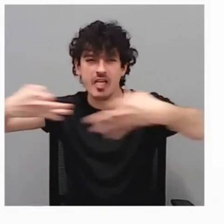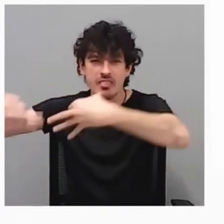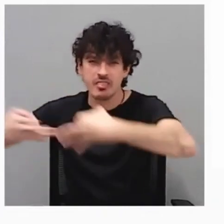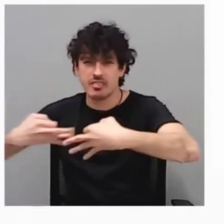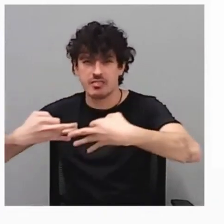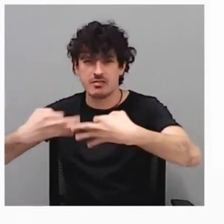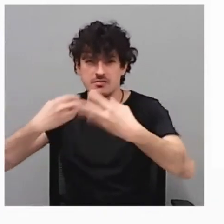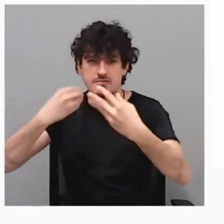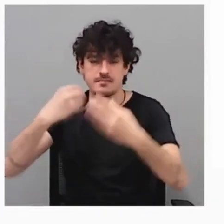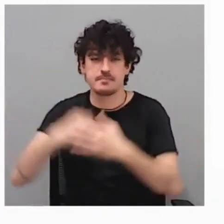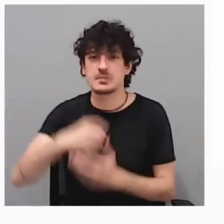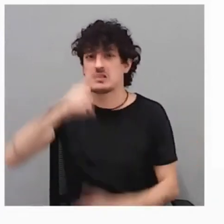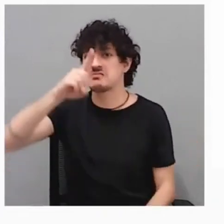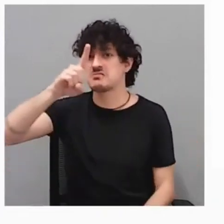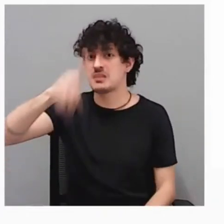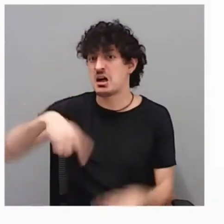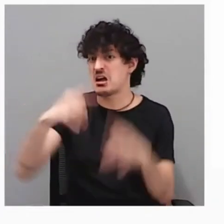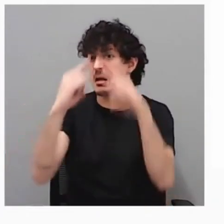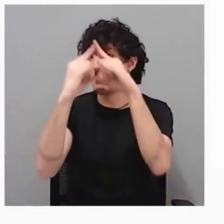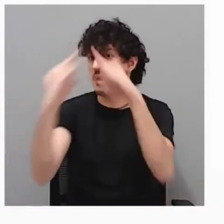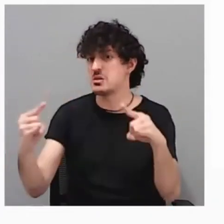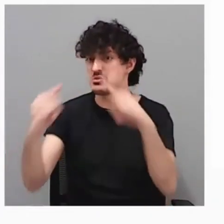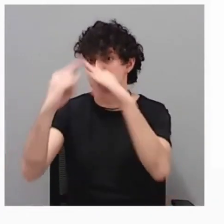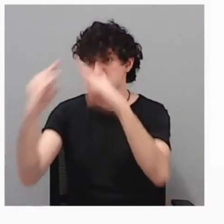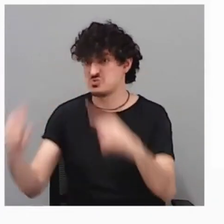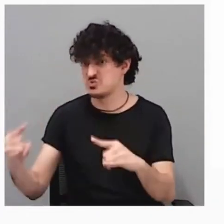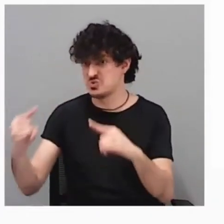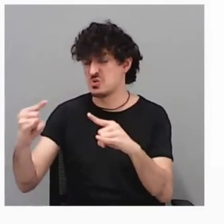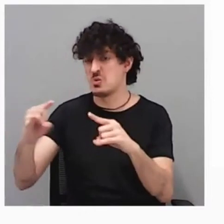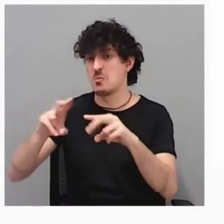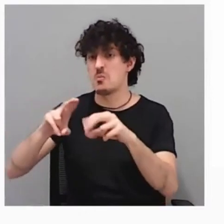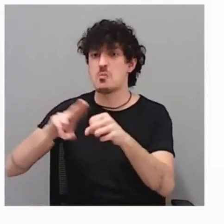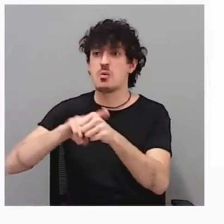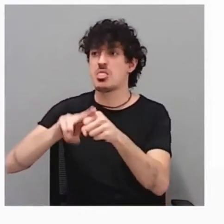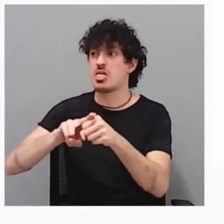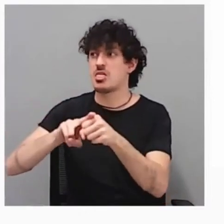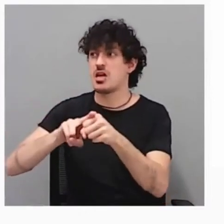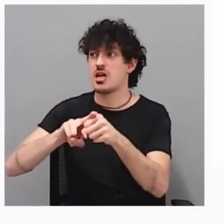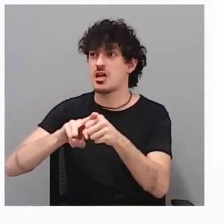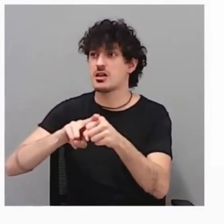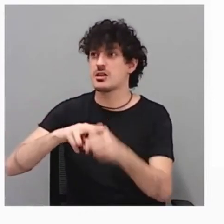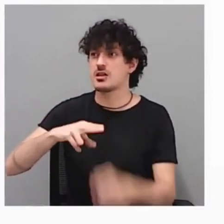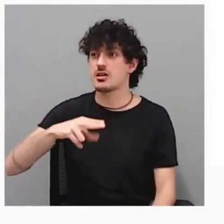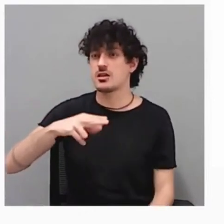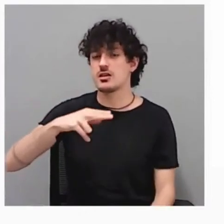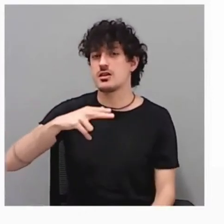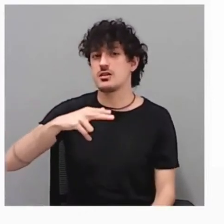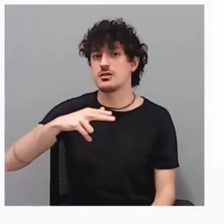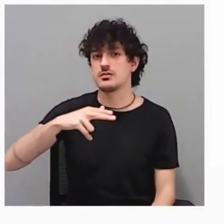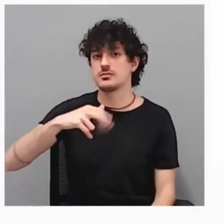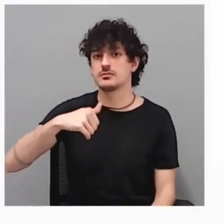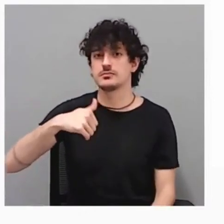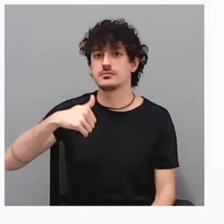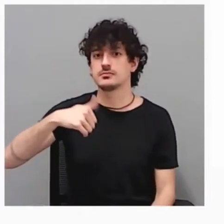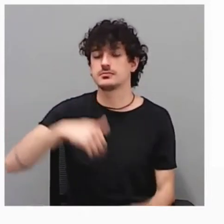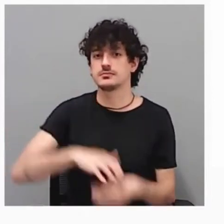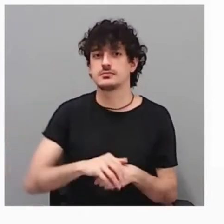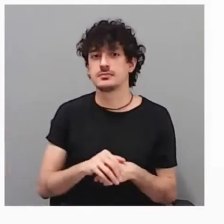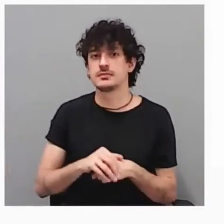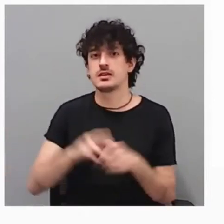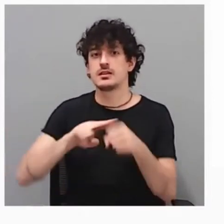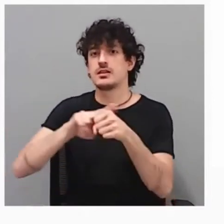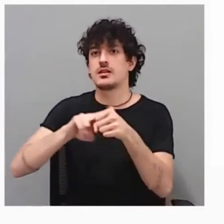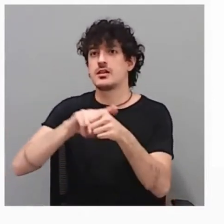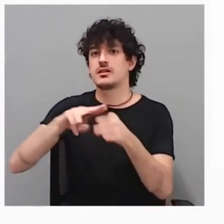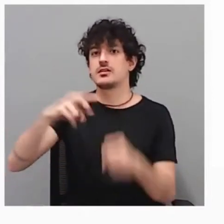Tenemos también unas colonias en Onda Rivia, en la provincia de Guipúzcoa y lo mismo, las hemos transitado de ser un centro de